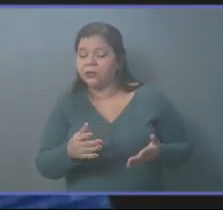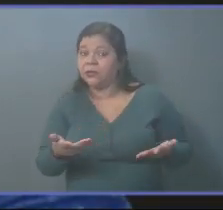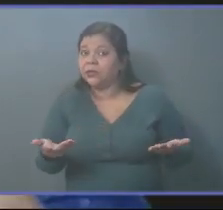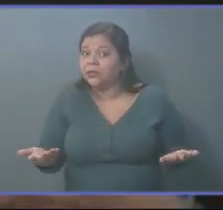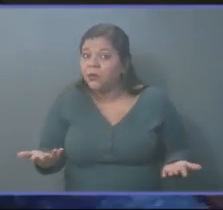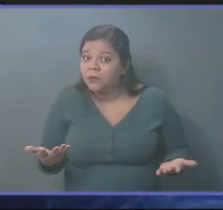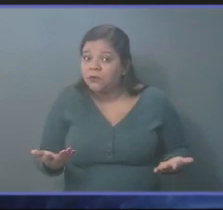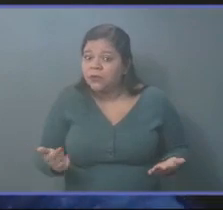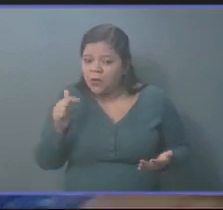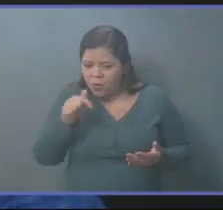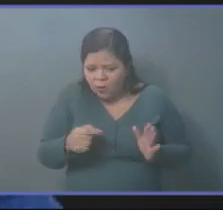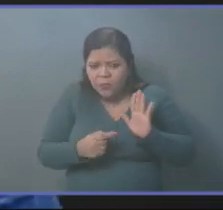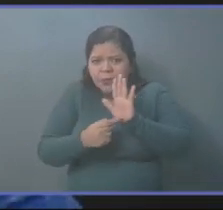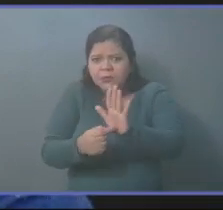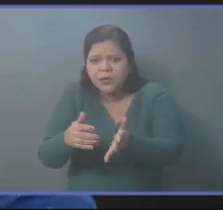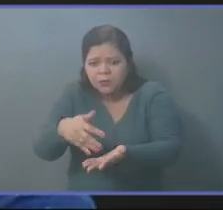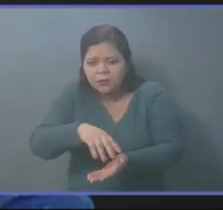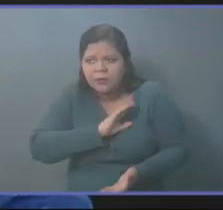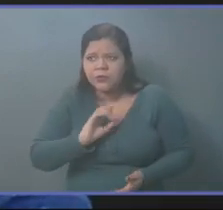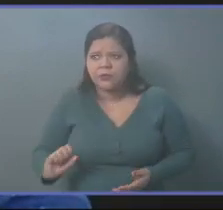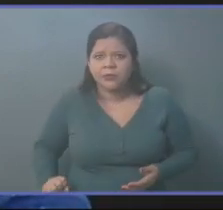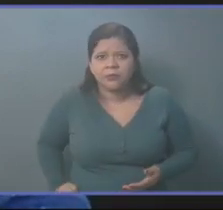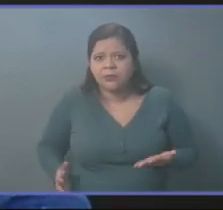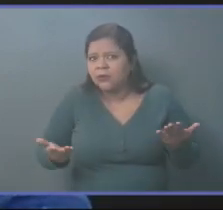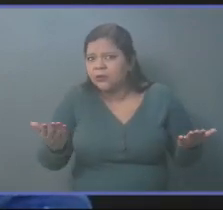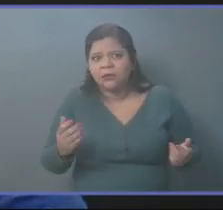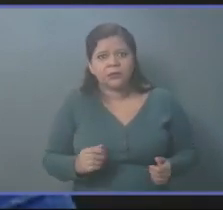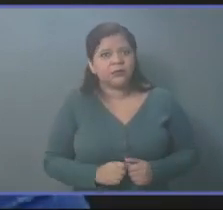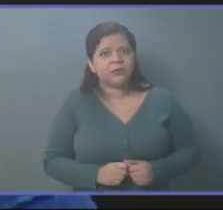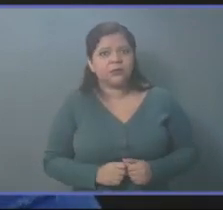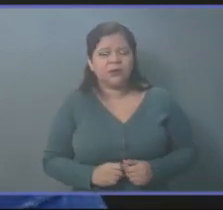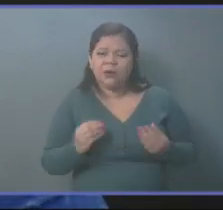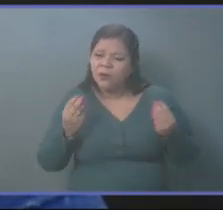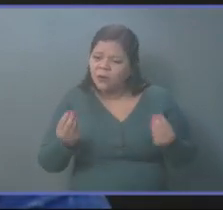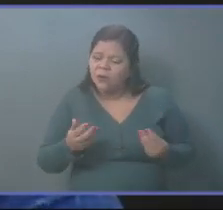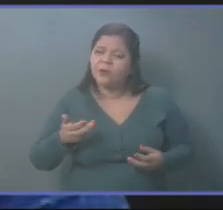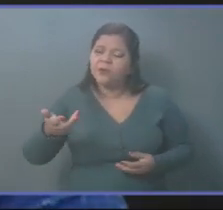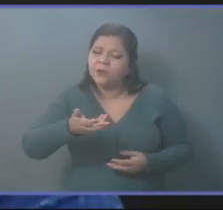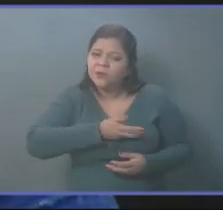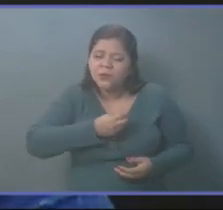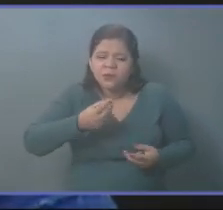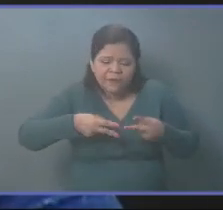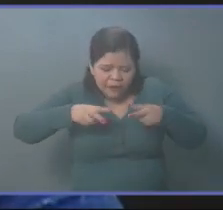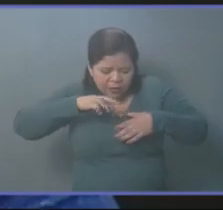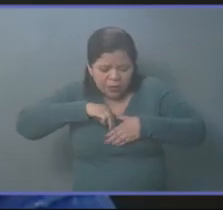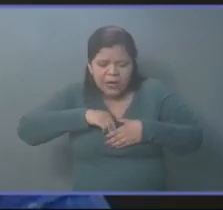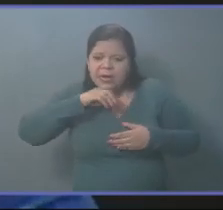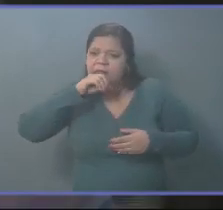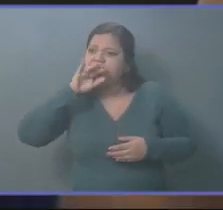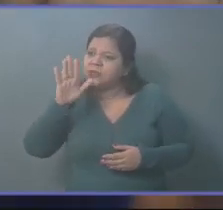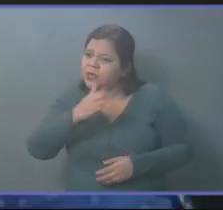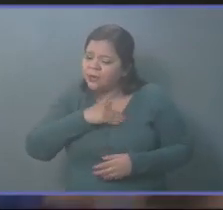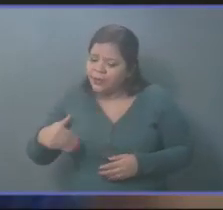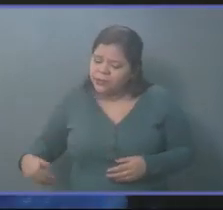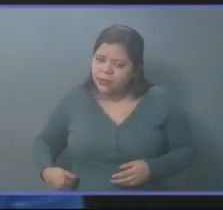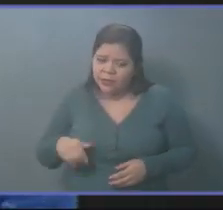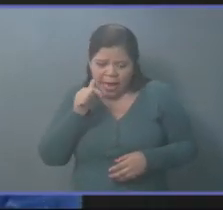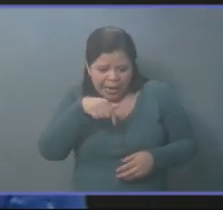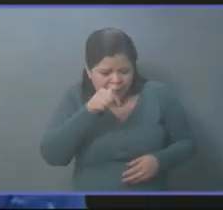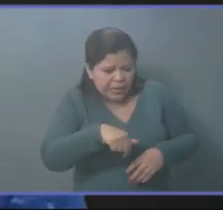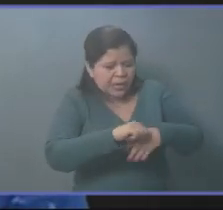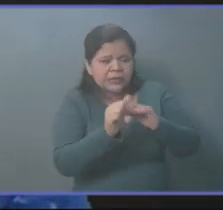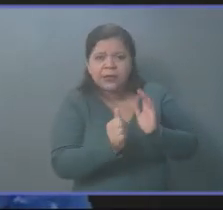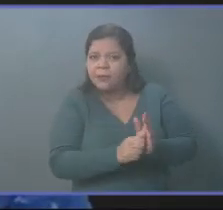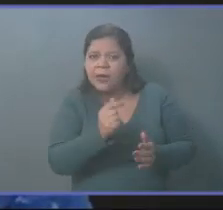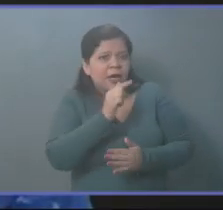Si esas son las muestras que le damos al pueblo salvadoreño. ¿Cómo podemos tener la moral para exigirle al presidente si aquí también se